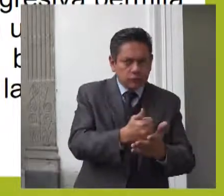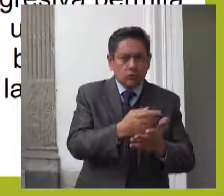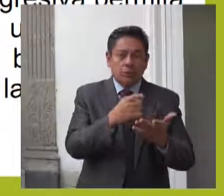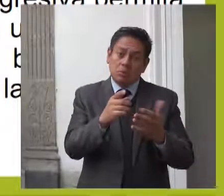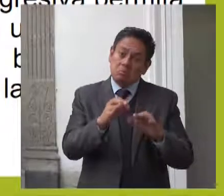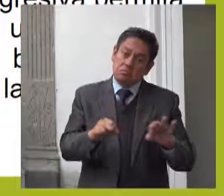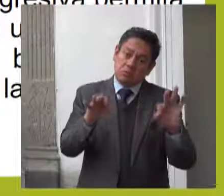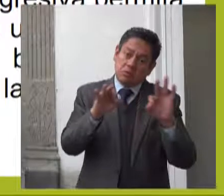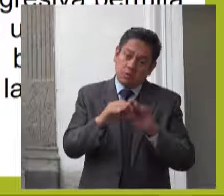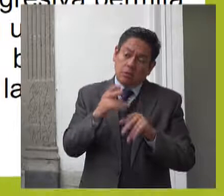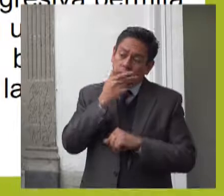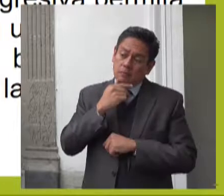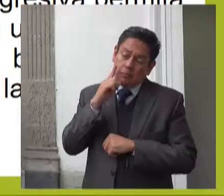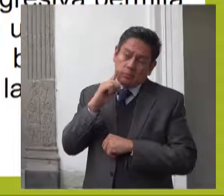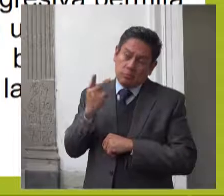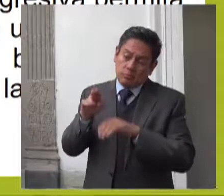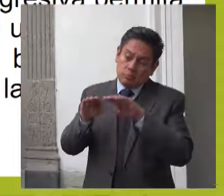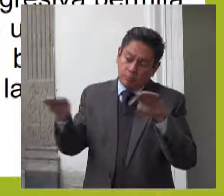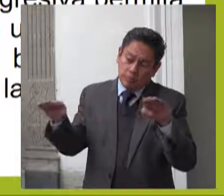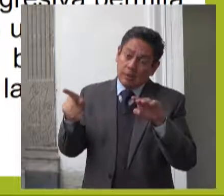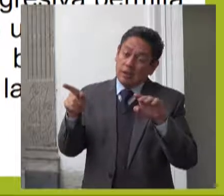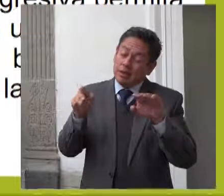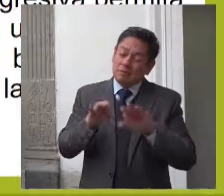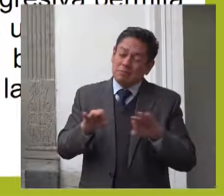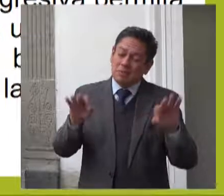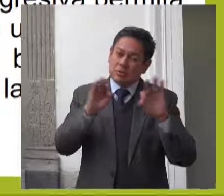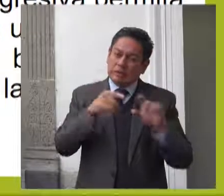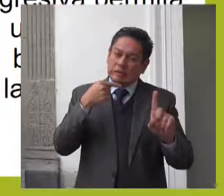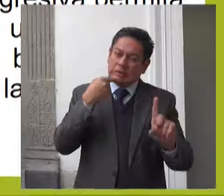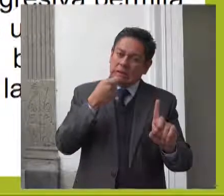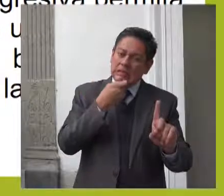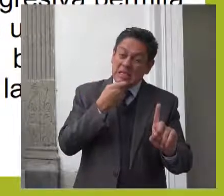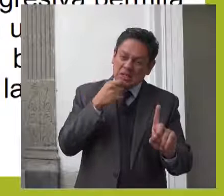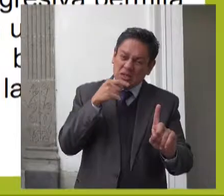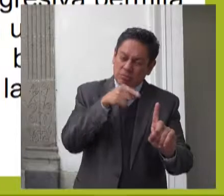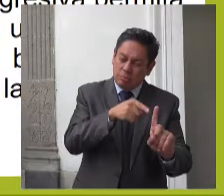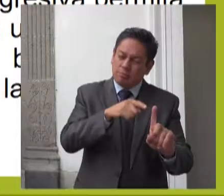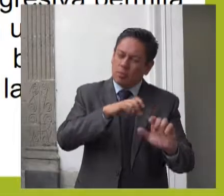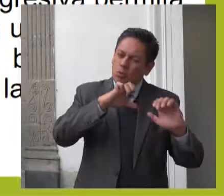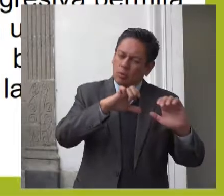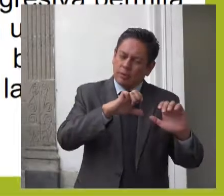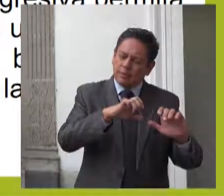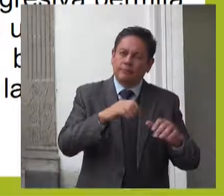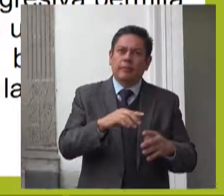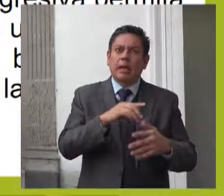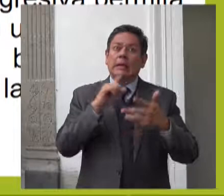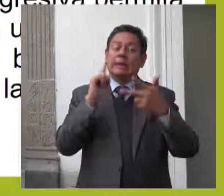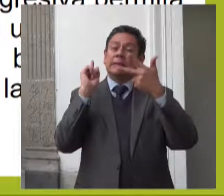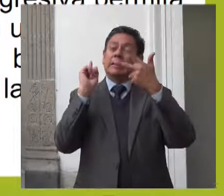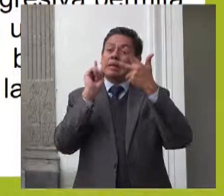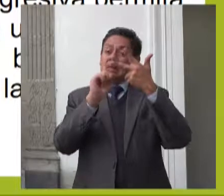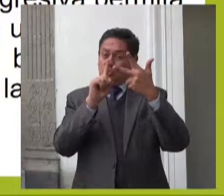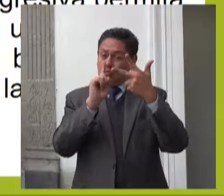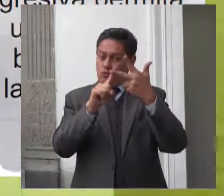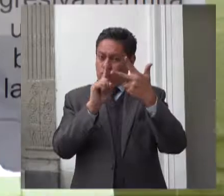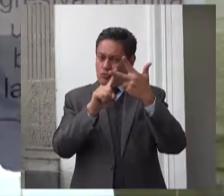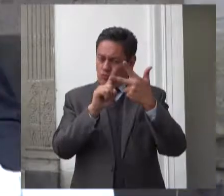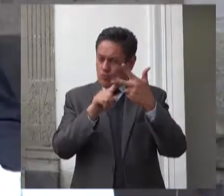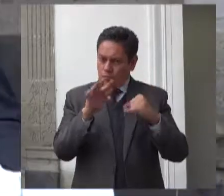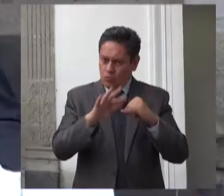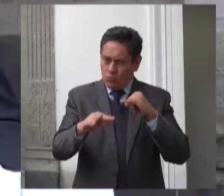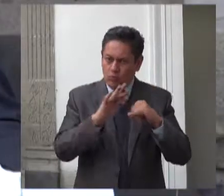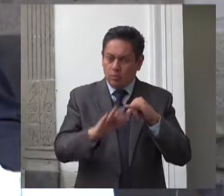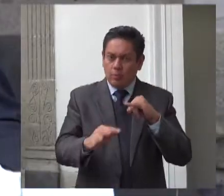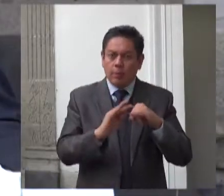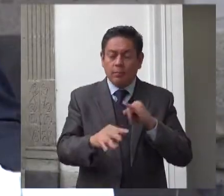y desde luego en el interés superior de la niñez y finalmente a partir de que el estado ha hecho una